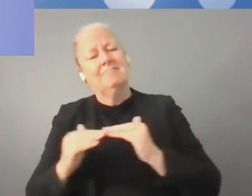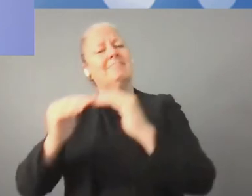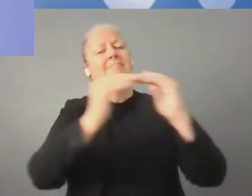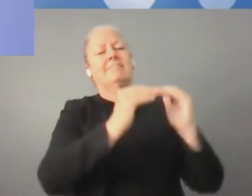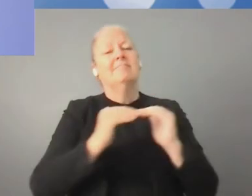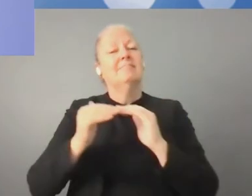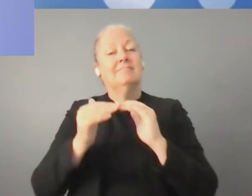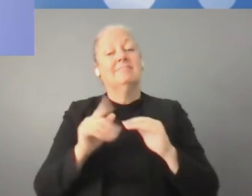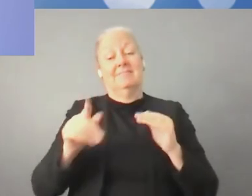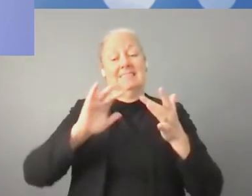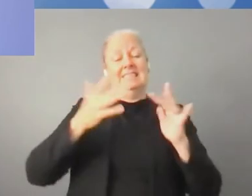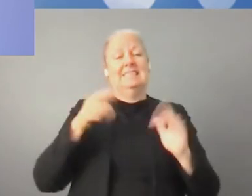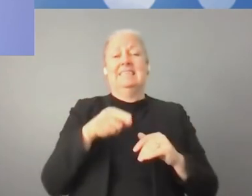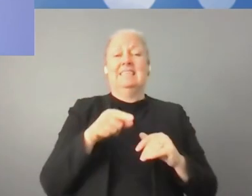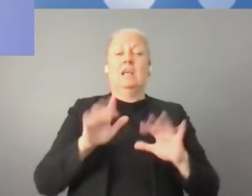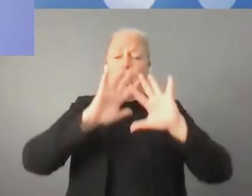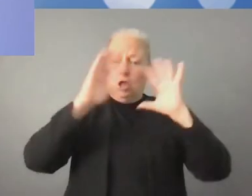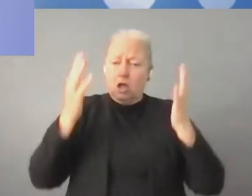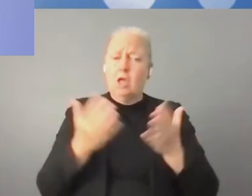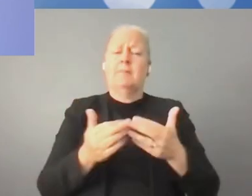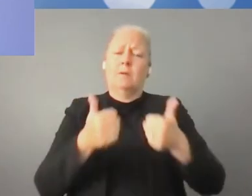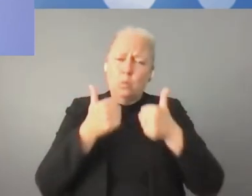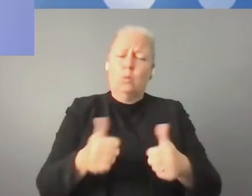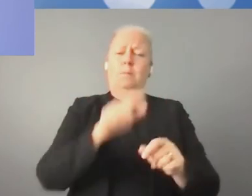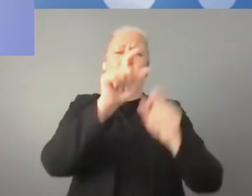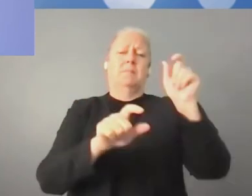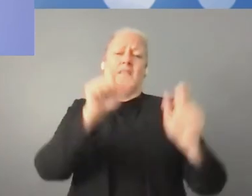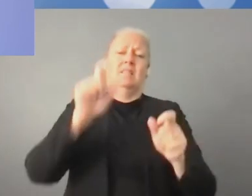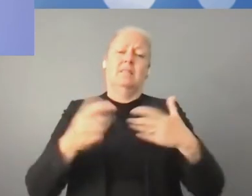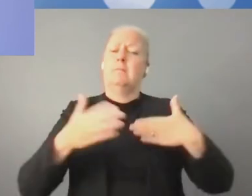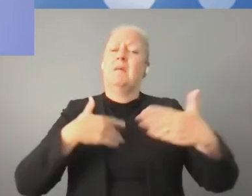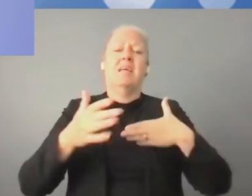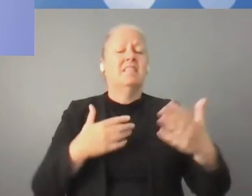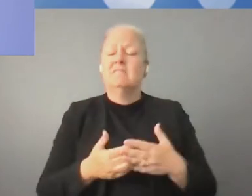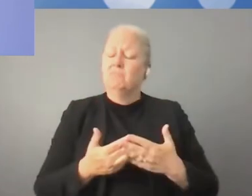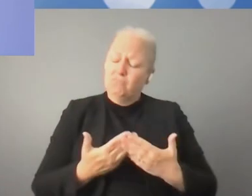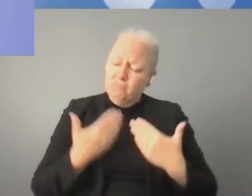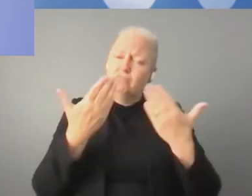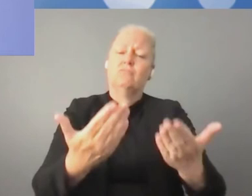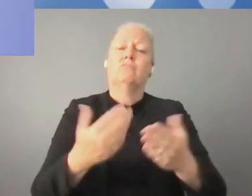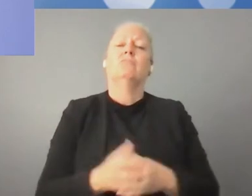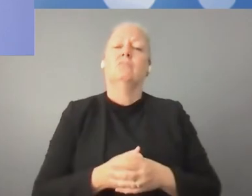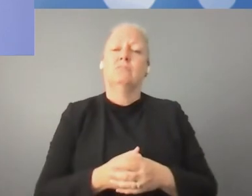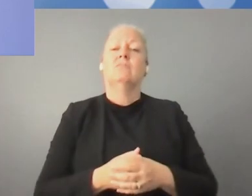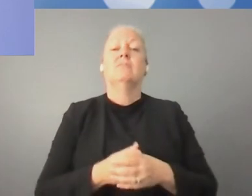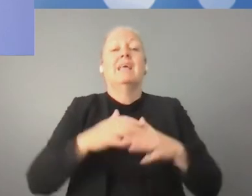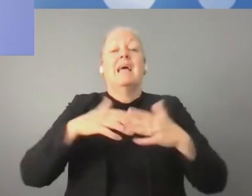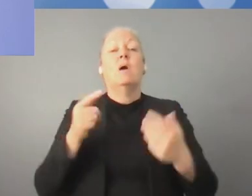varias veces en nuestro compromiso por la mejora de la conectividad global.